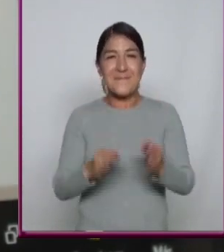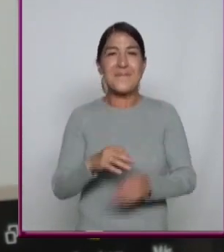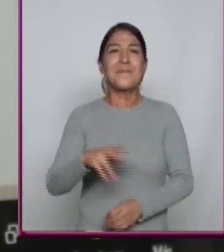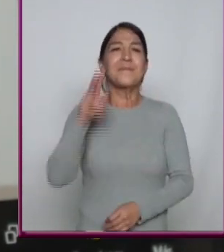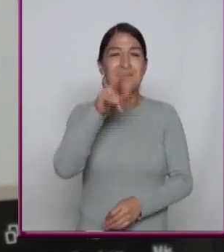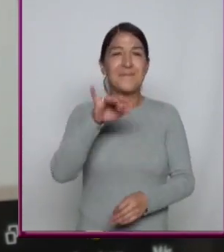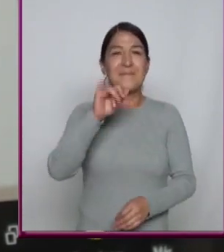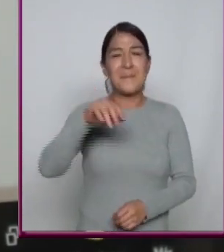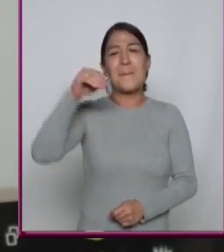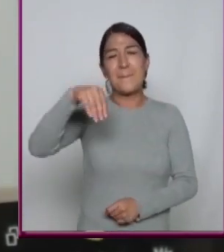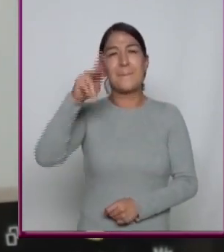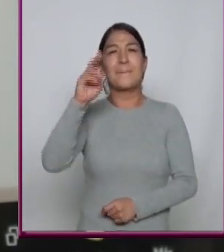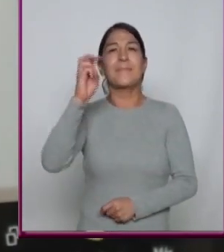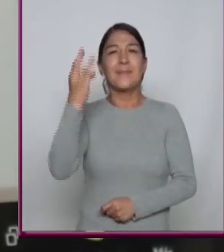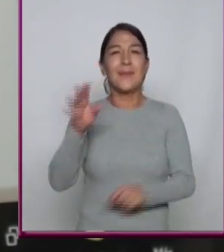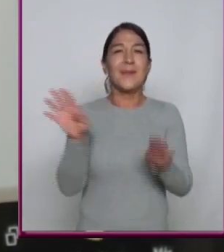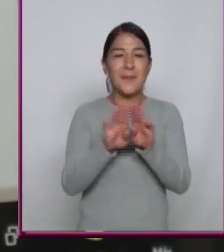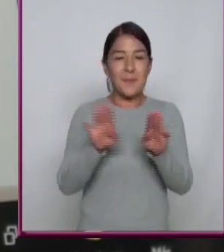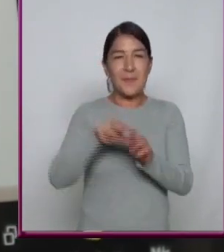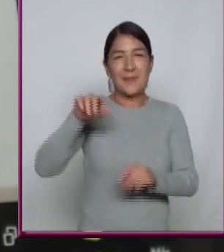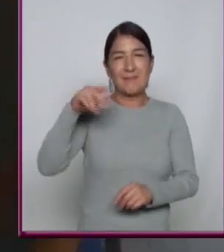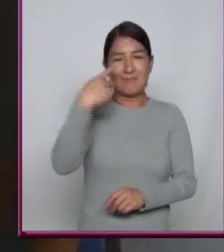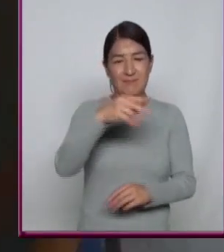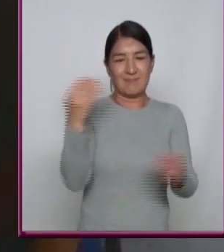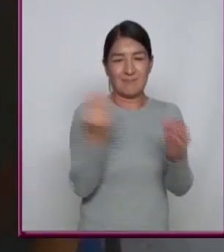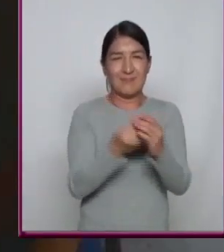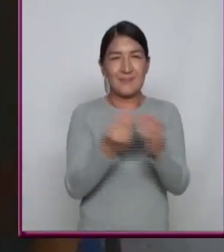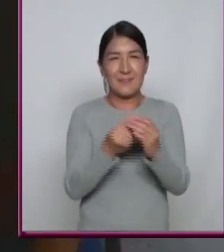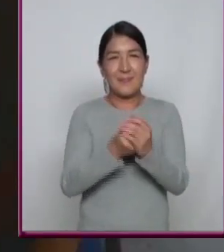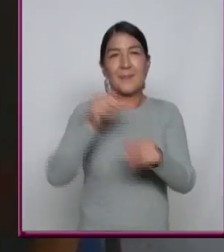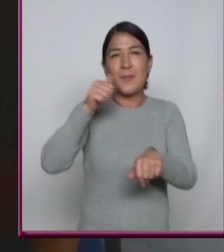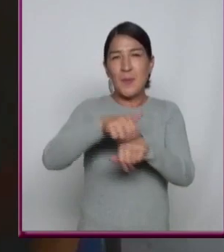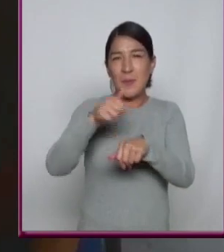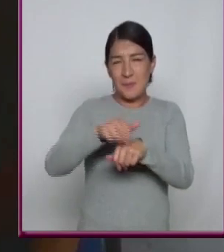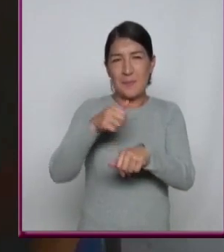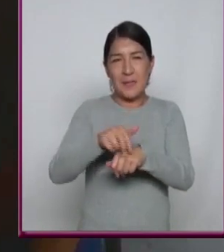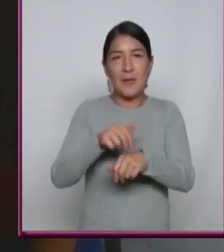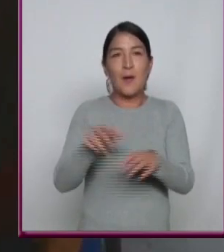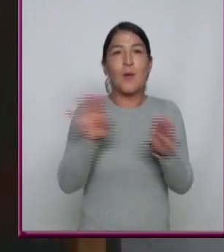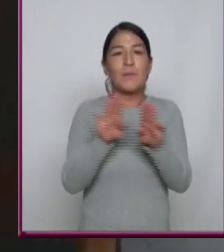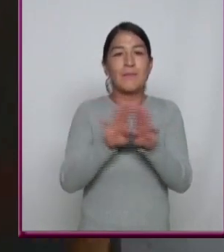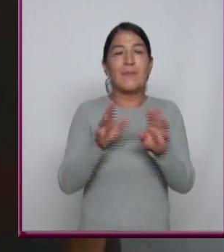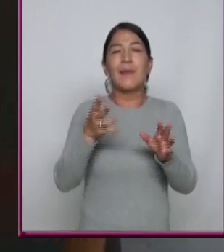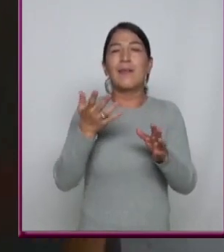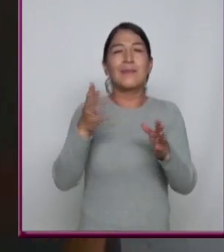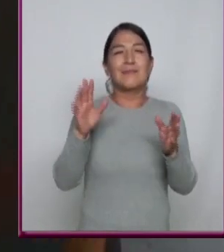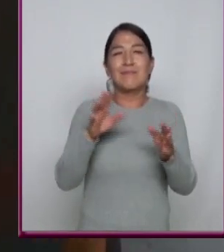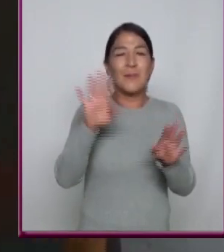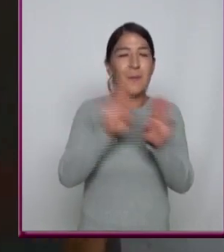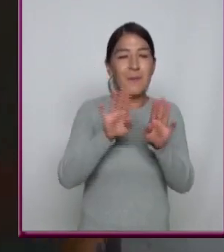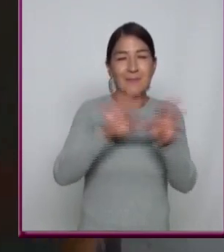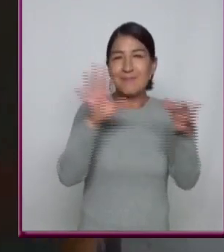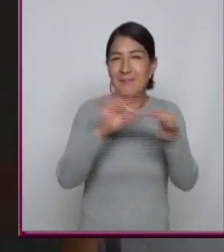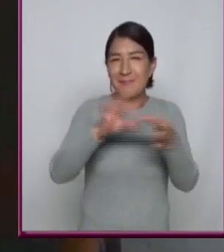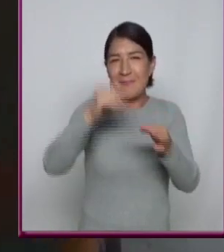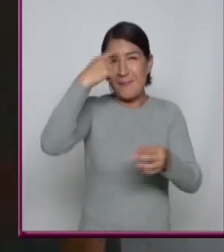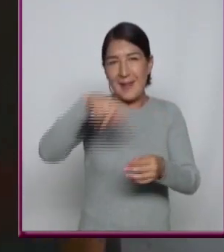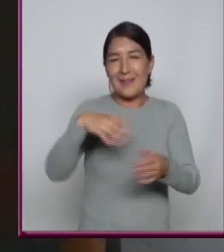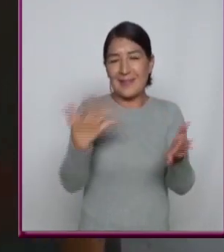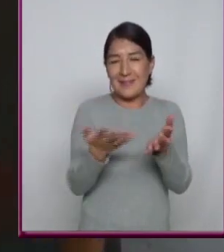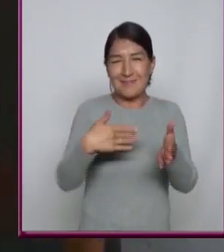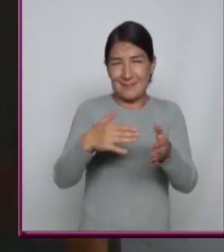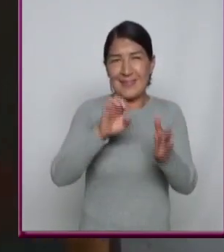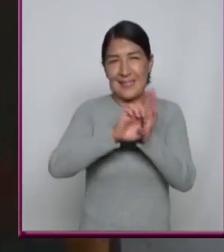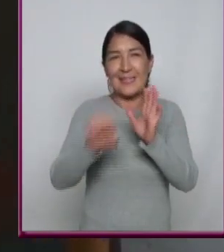El MP3 Es un algoritmo Y un algoritmo Es básicamente Una receta Un algoritmo Es una manera